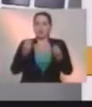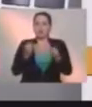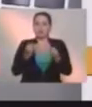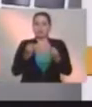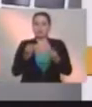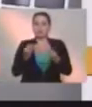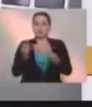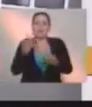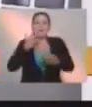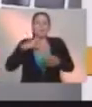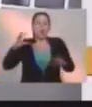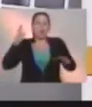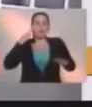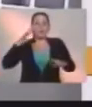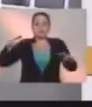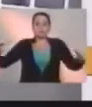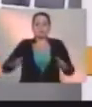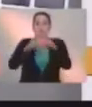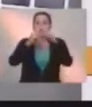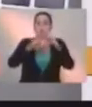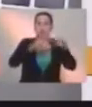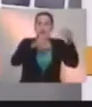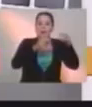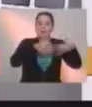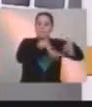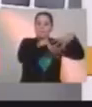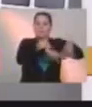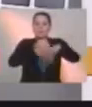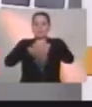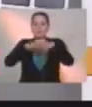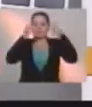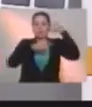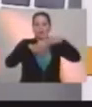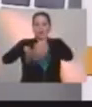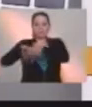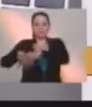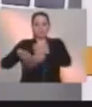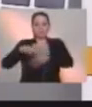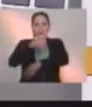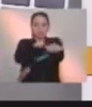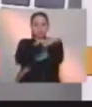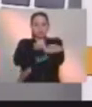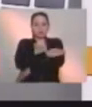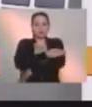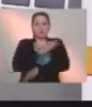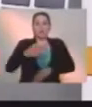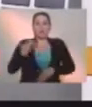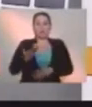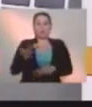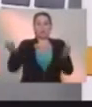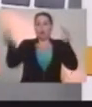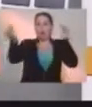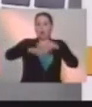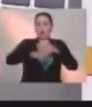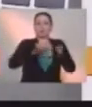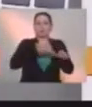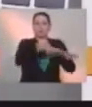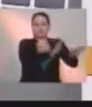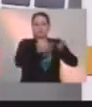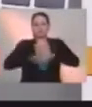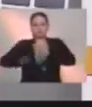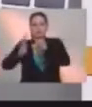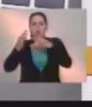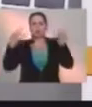que pudiesen encontrarse en algún momento las manifestaciones, pudiésemos establecer algún tipo de coordinación